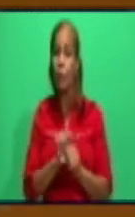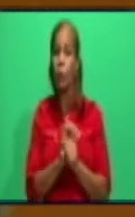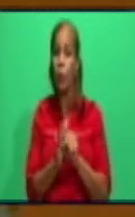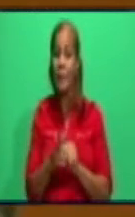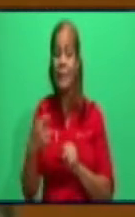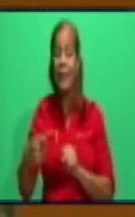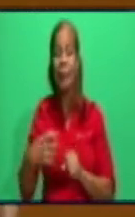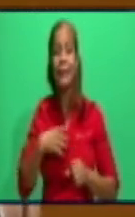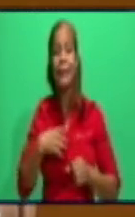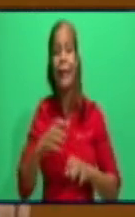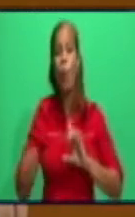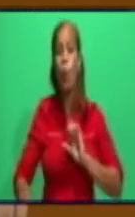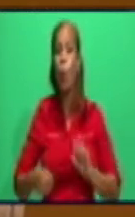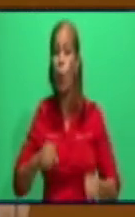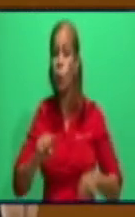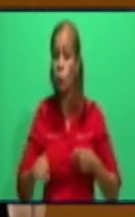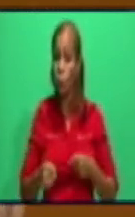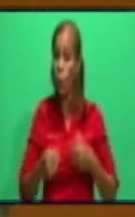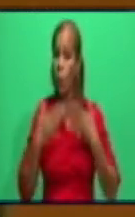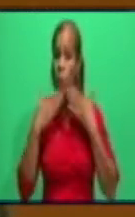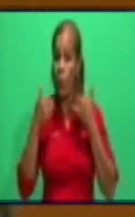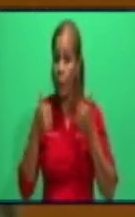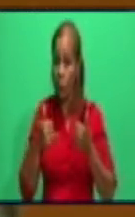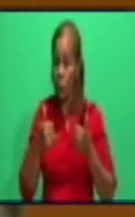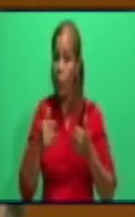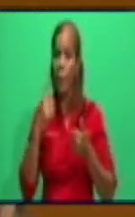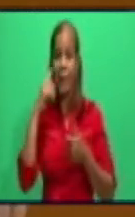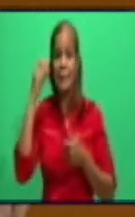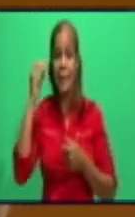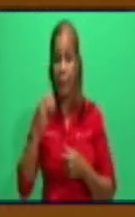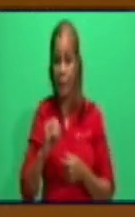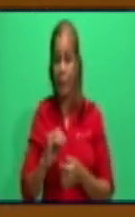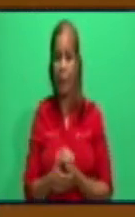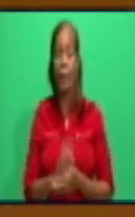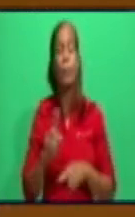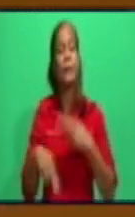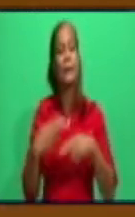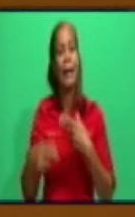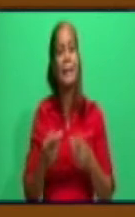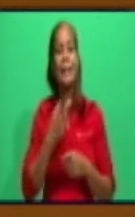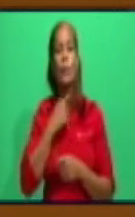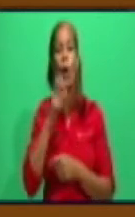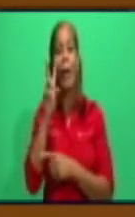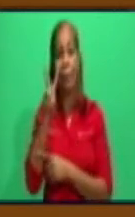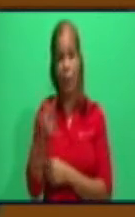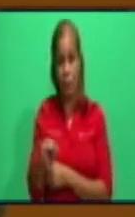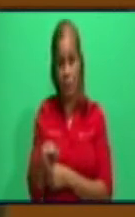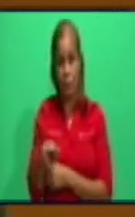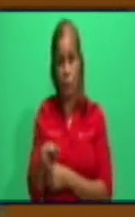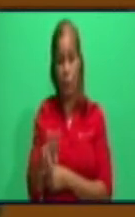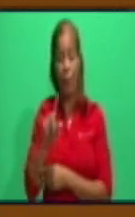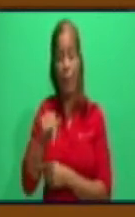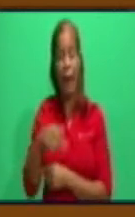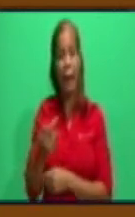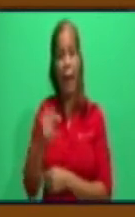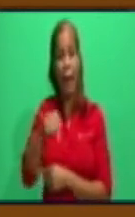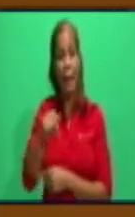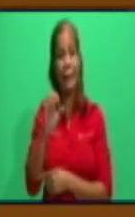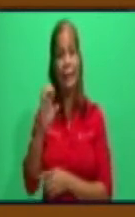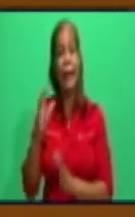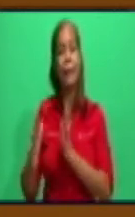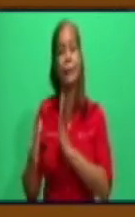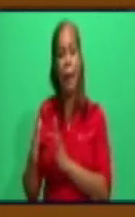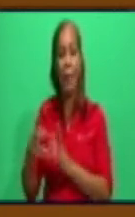exquisito, además aprovecho el espacio para comentar que estamos haciendo evaluaciones para en esta etapa hacer